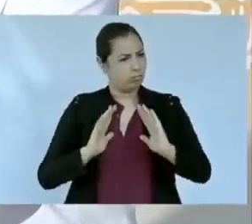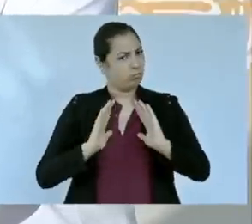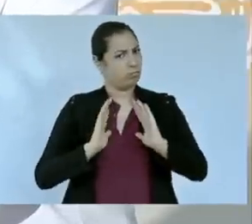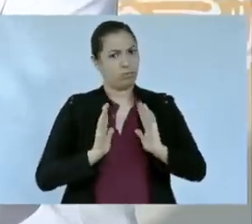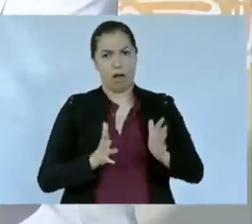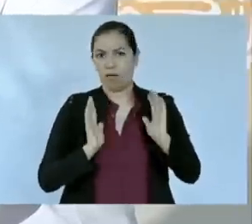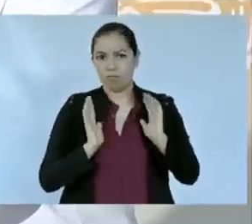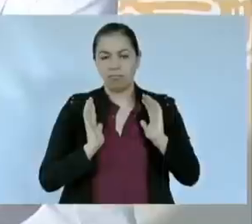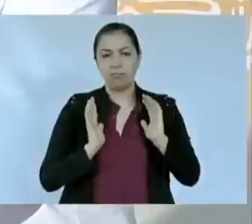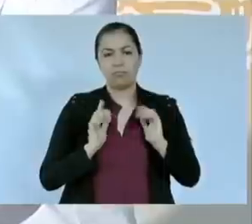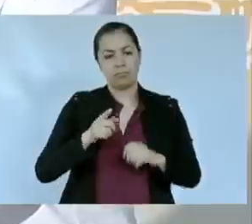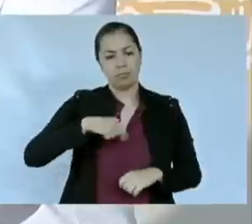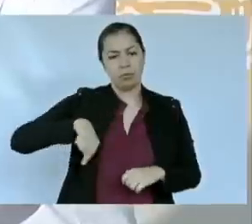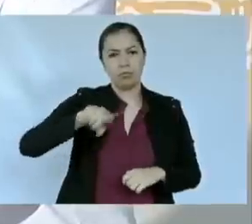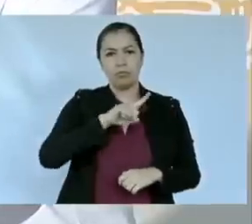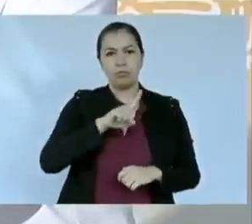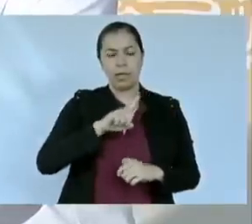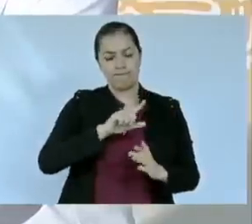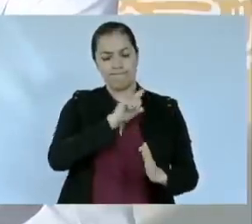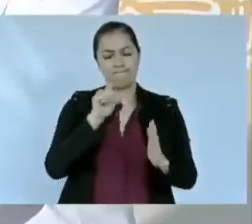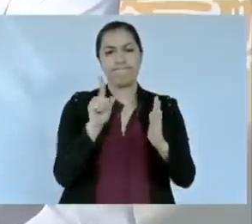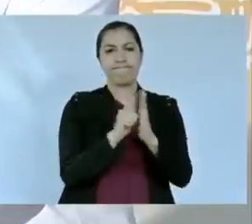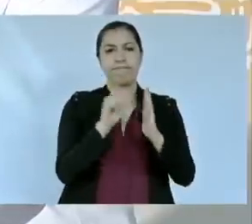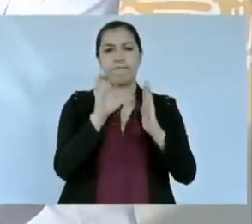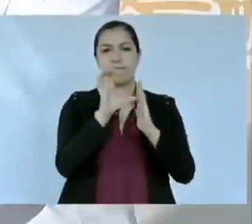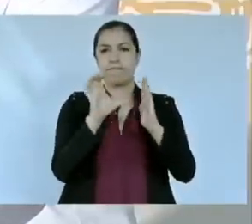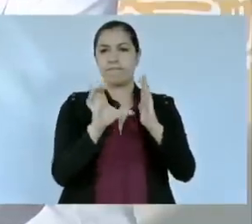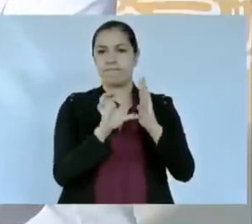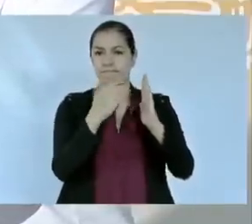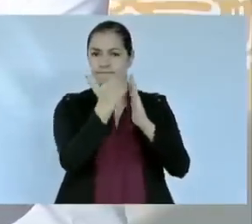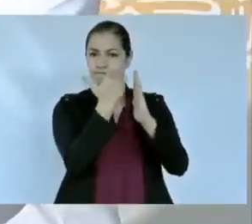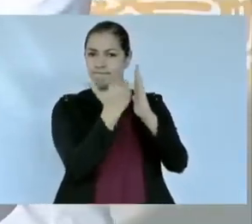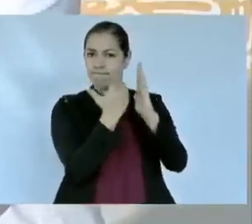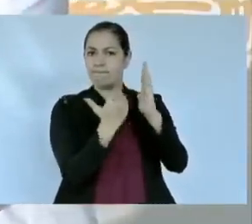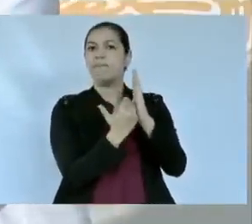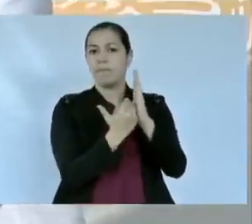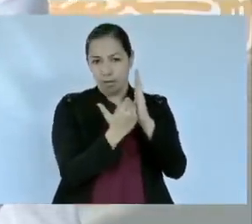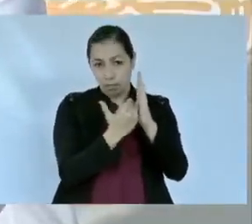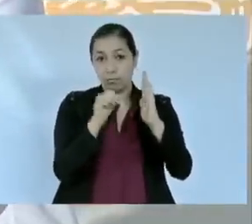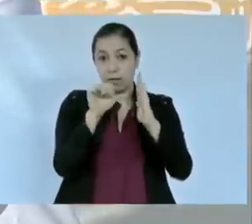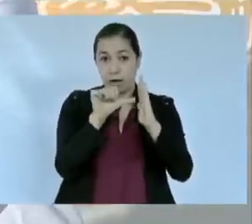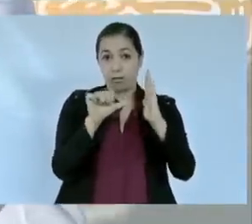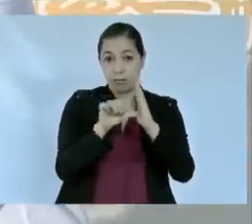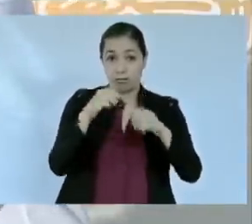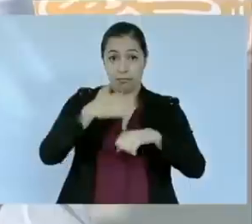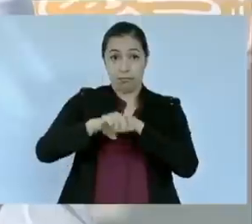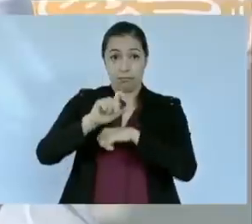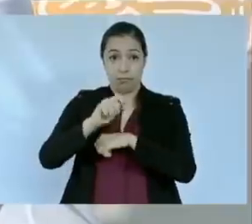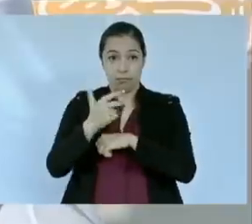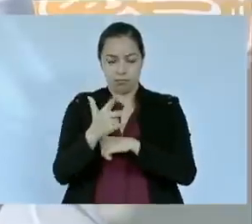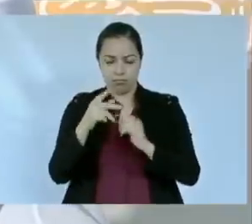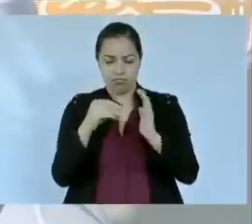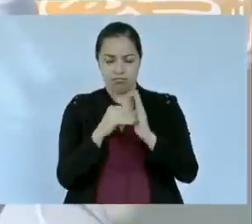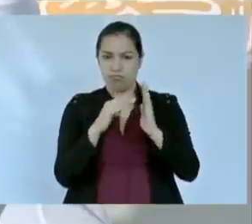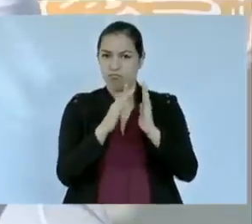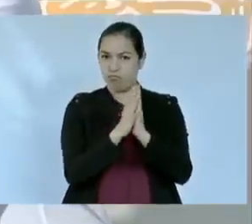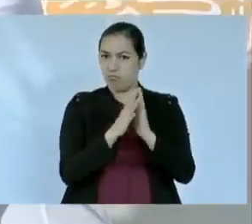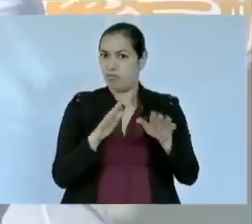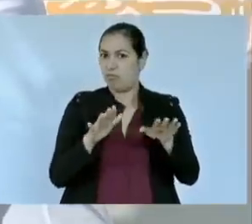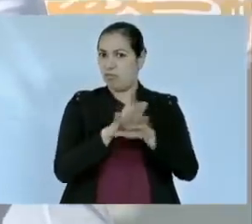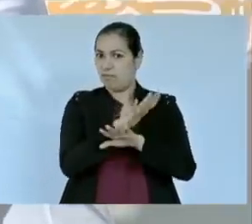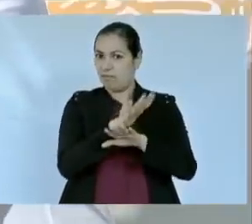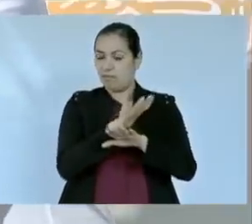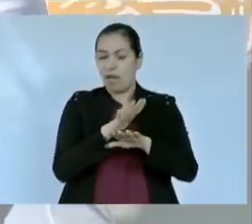a la constitución porque se reformó el artículo 28 ya no se permiten